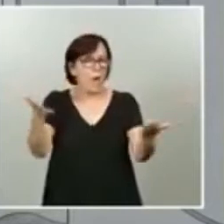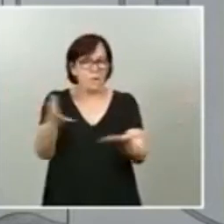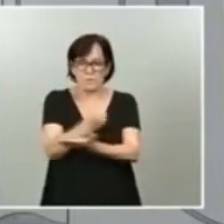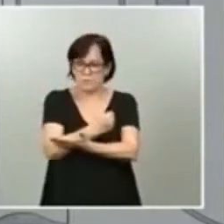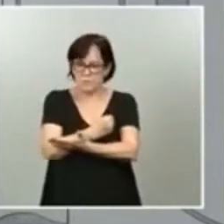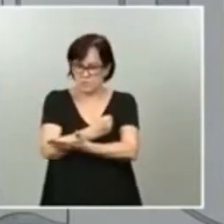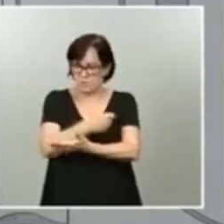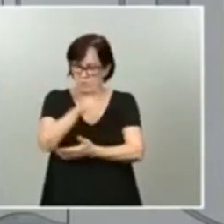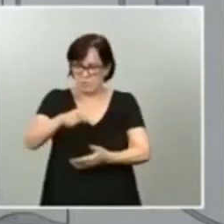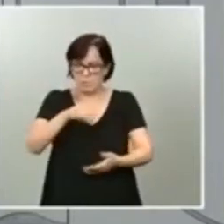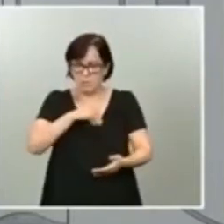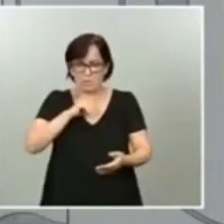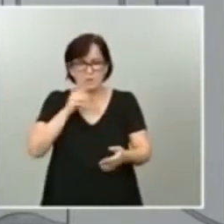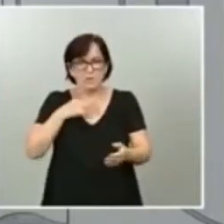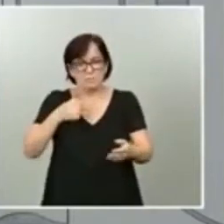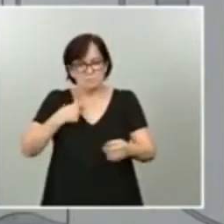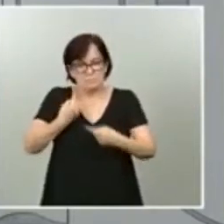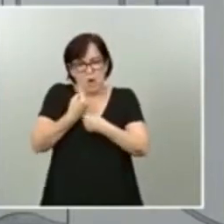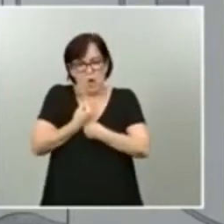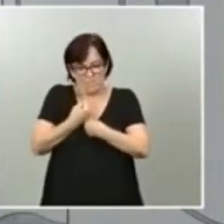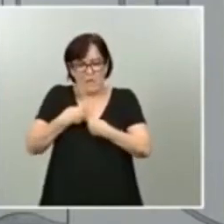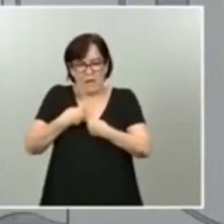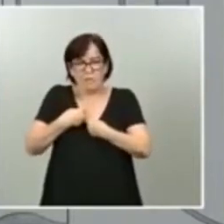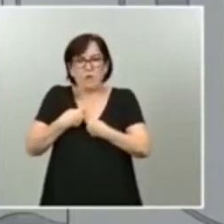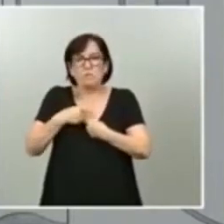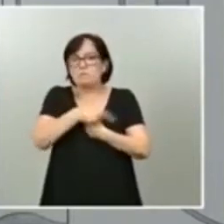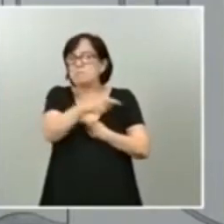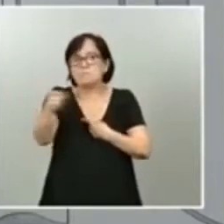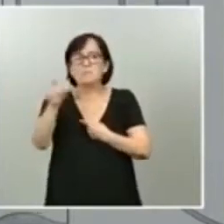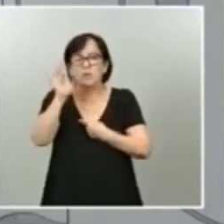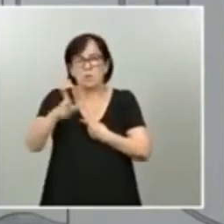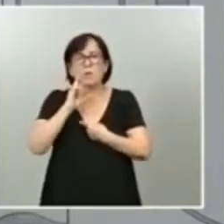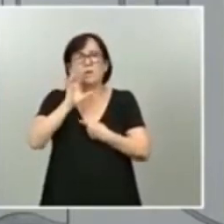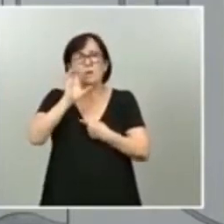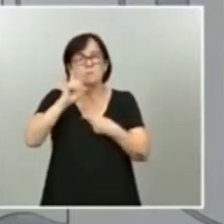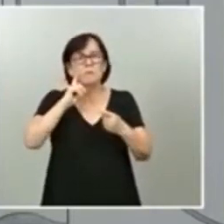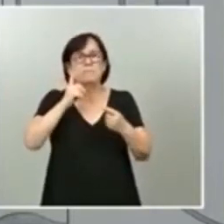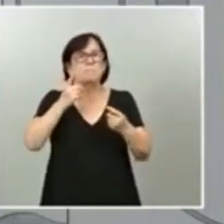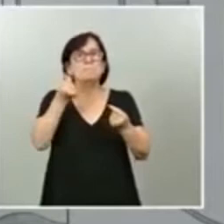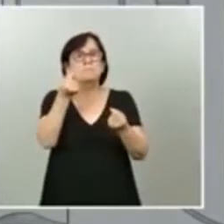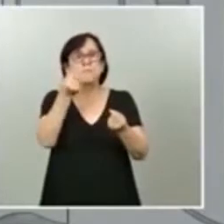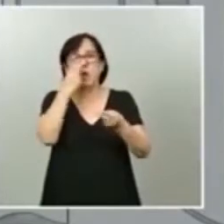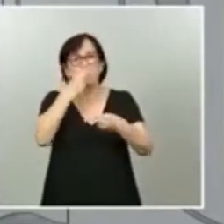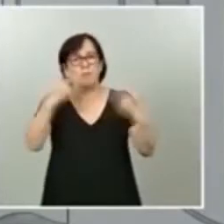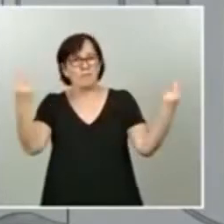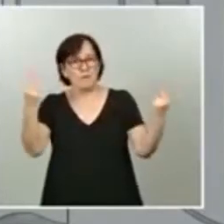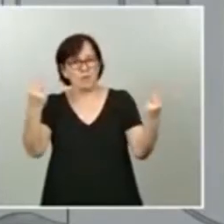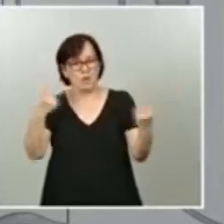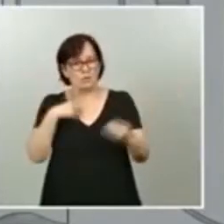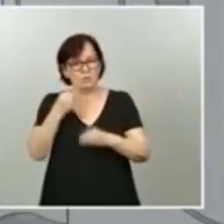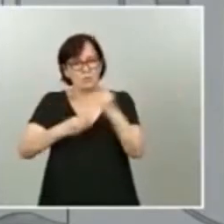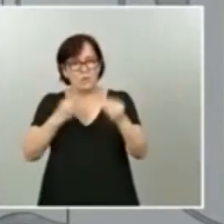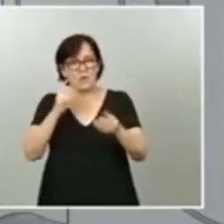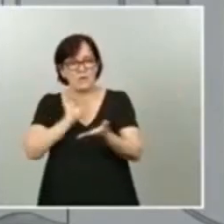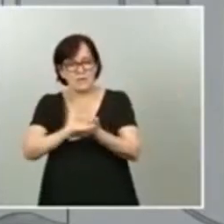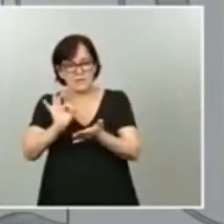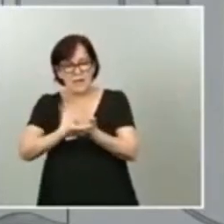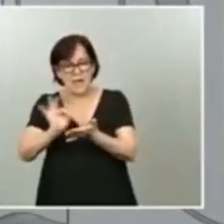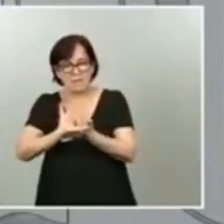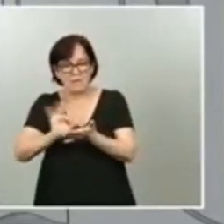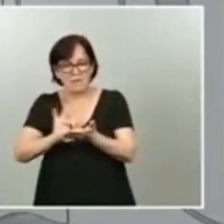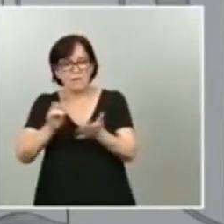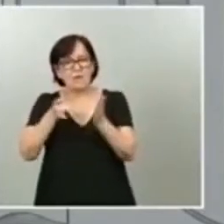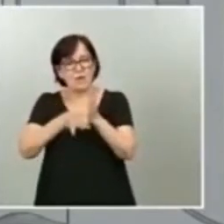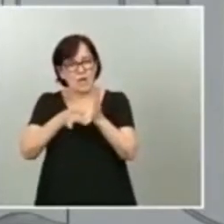respondiendo a la obligación que permite que este país tenga unas cuentas públicas, que sostengan unos servicios de calidad para todos los